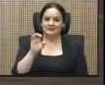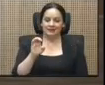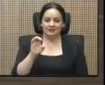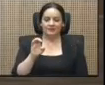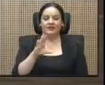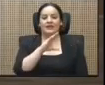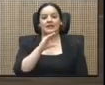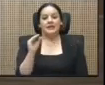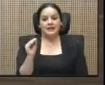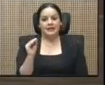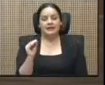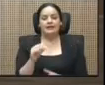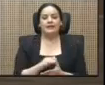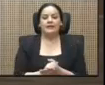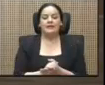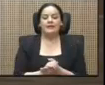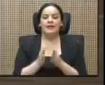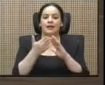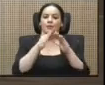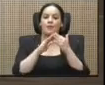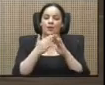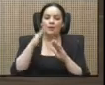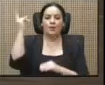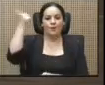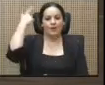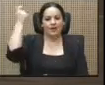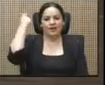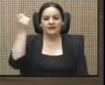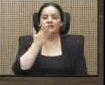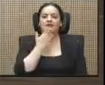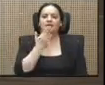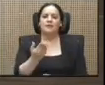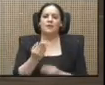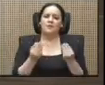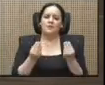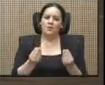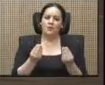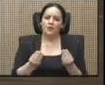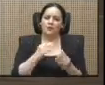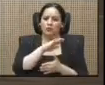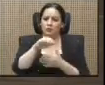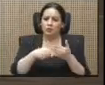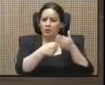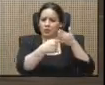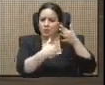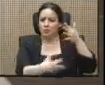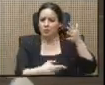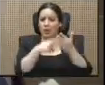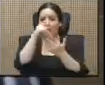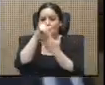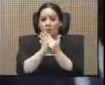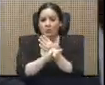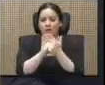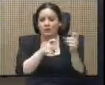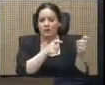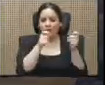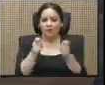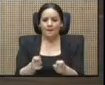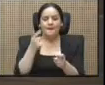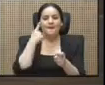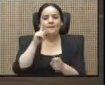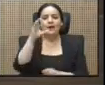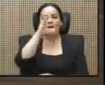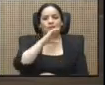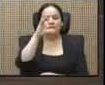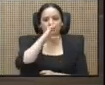y los pueblos de Guanacaste van a agradecer muchísimo todos estos proyectos que se están presentando para en busca de